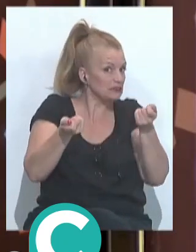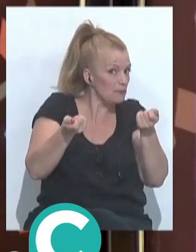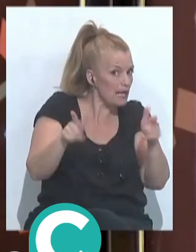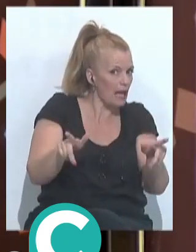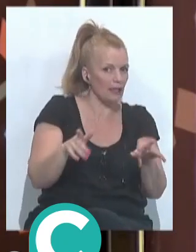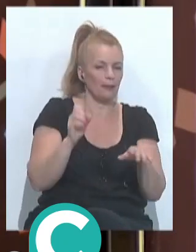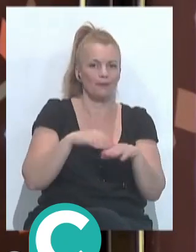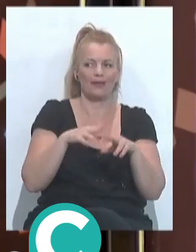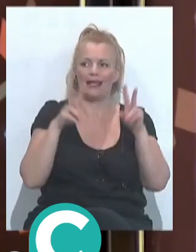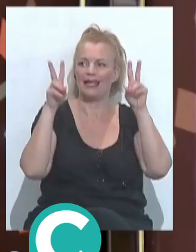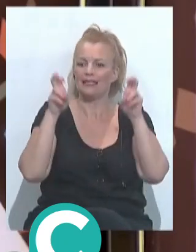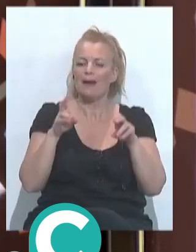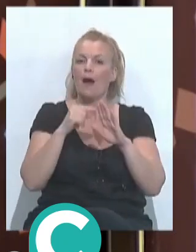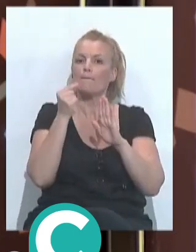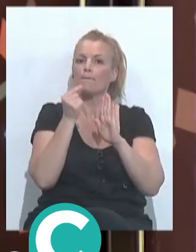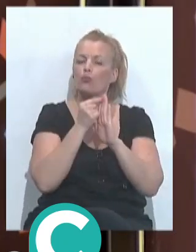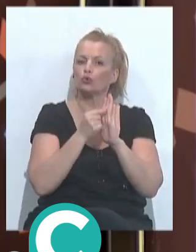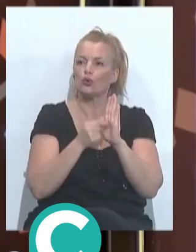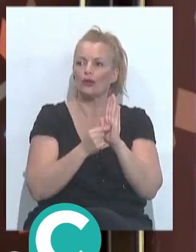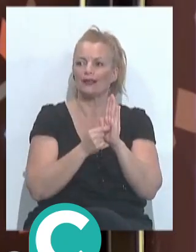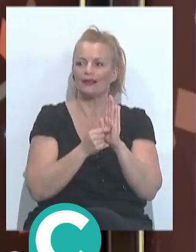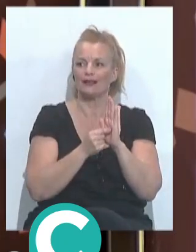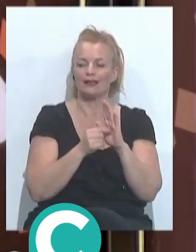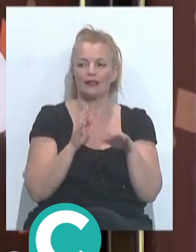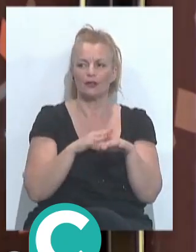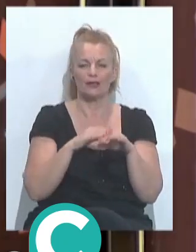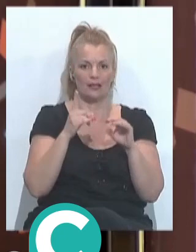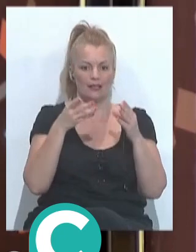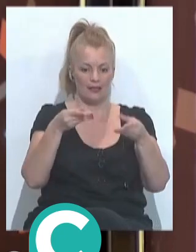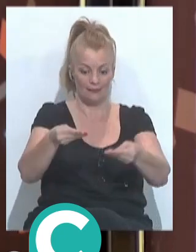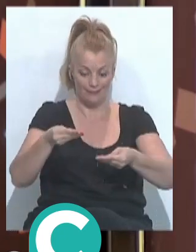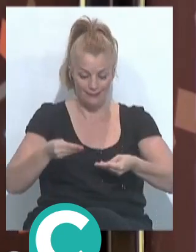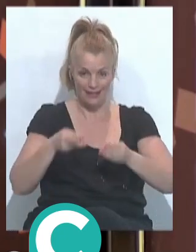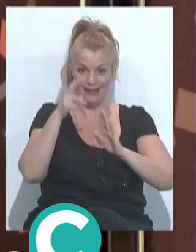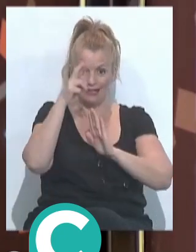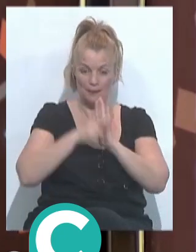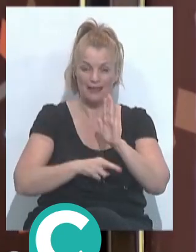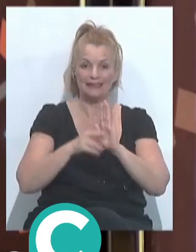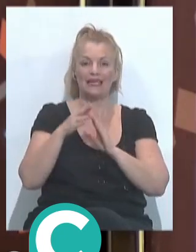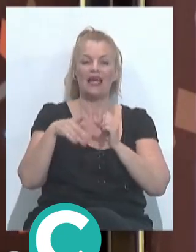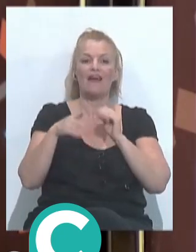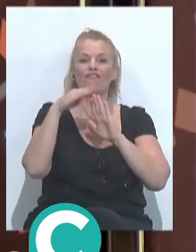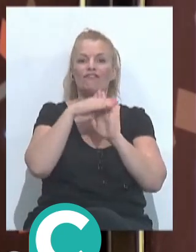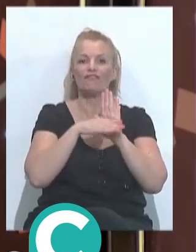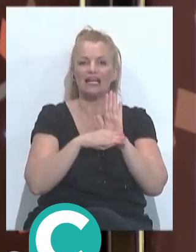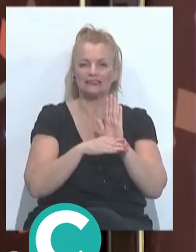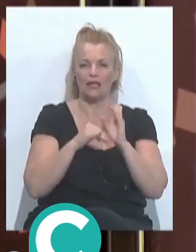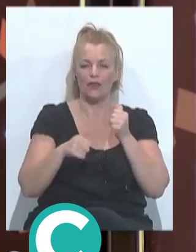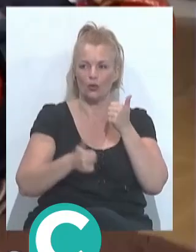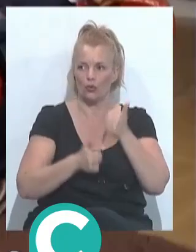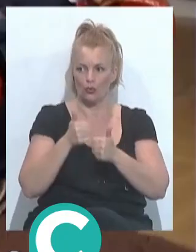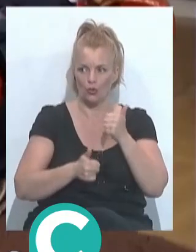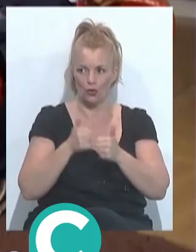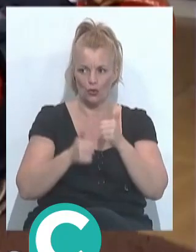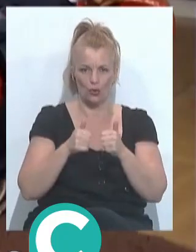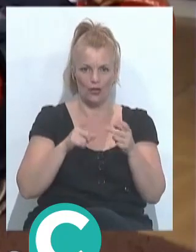H o por B, pero con el tema de puntos se acaba del reglamento, de las bases del concurso de este año y esto es un verdadero